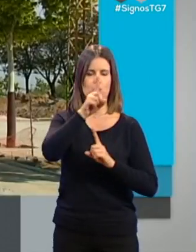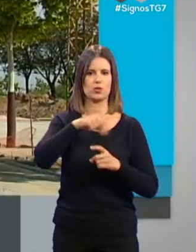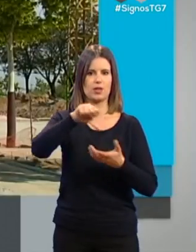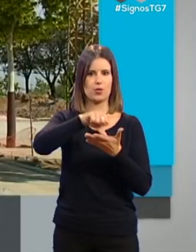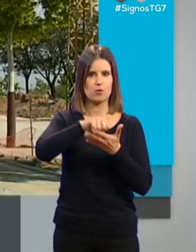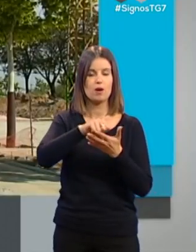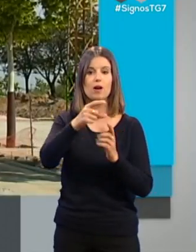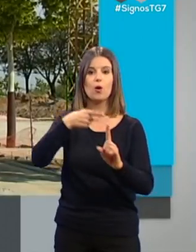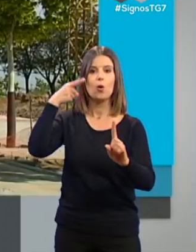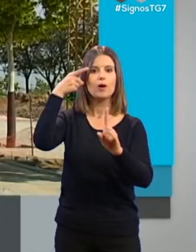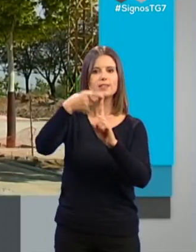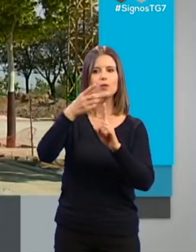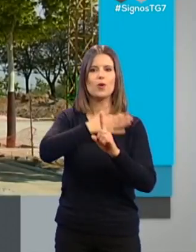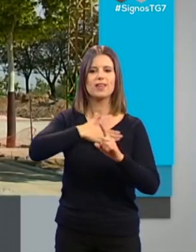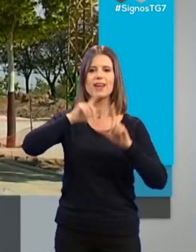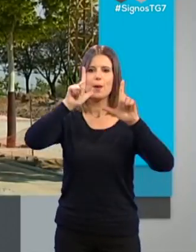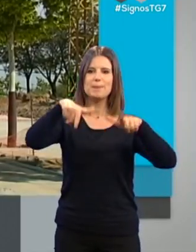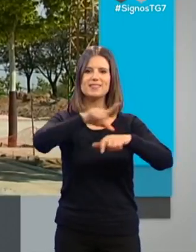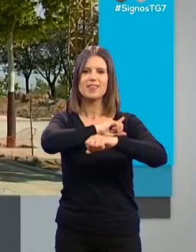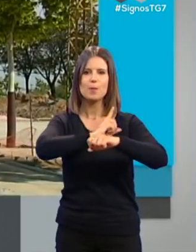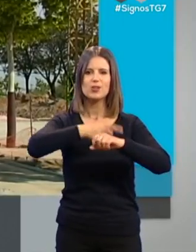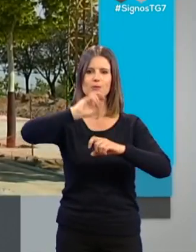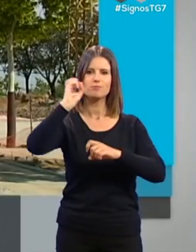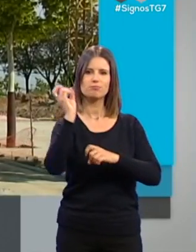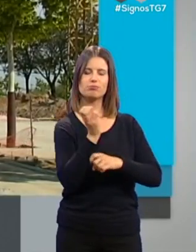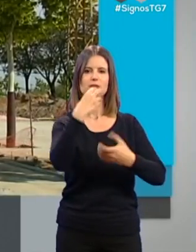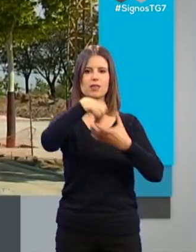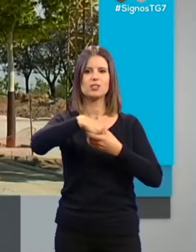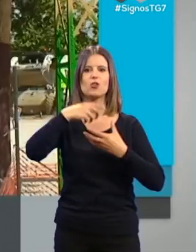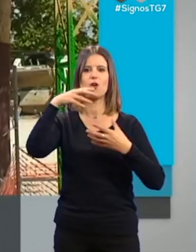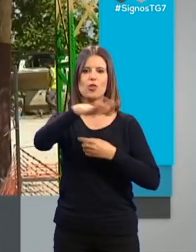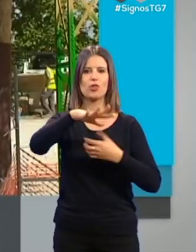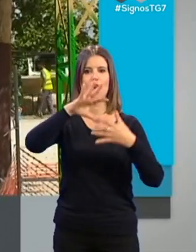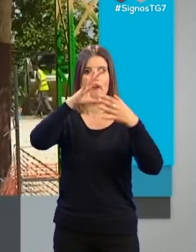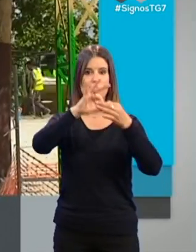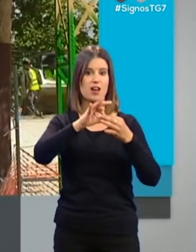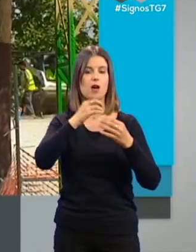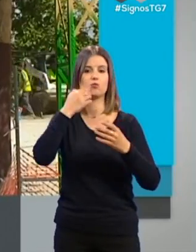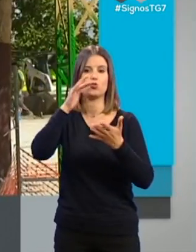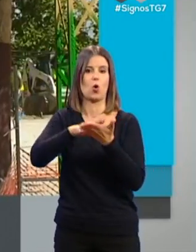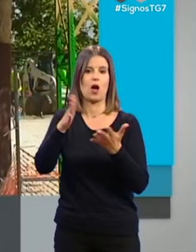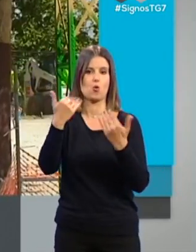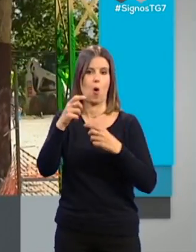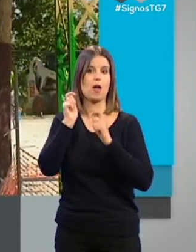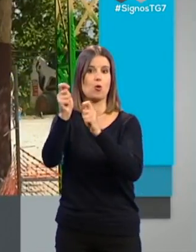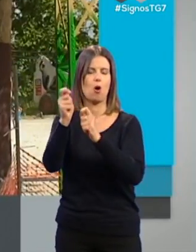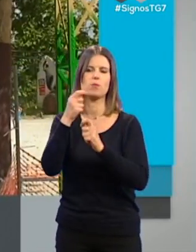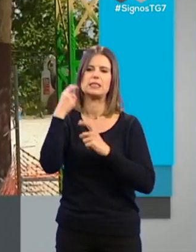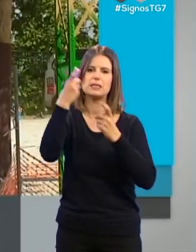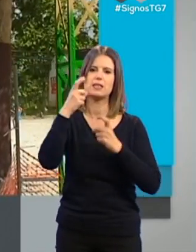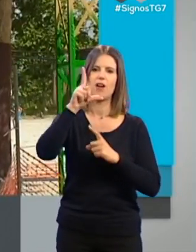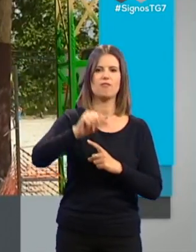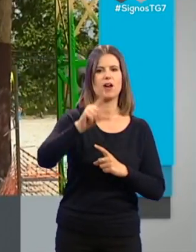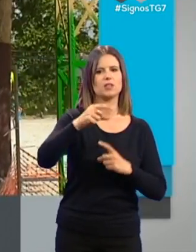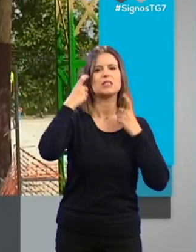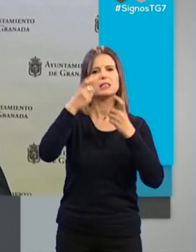Se trata de acondicionar pistas deportivas polivalentes en el recinto ferial cuando no se celebre el corpus, al menor coste posible, pero